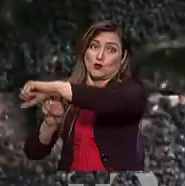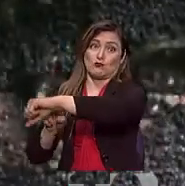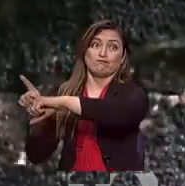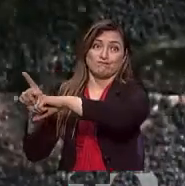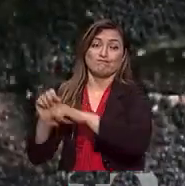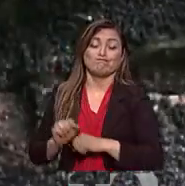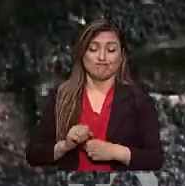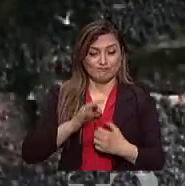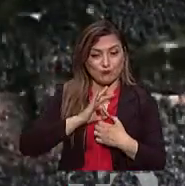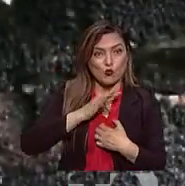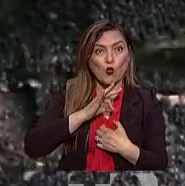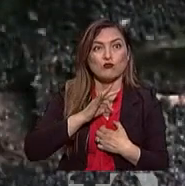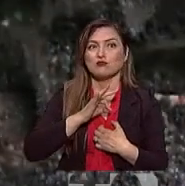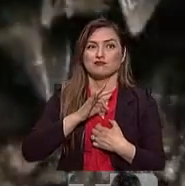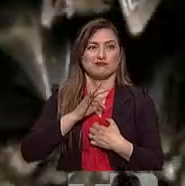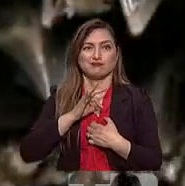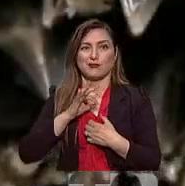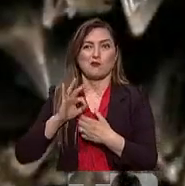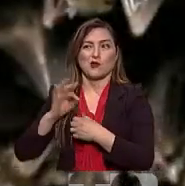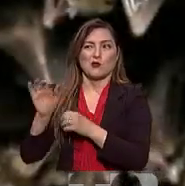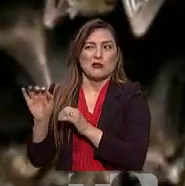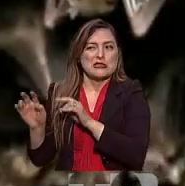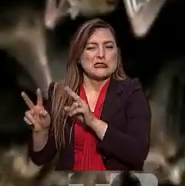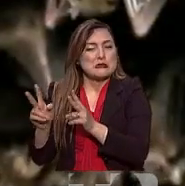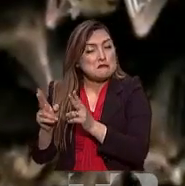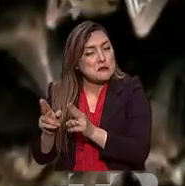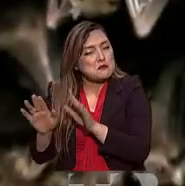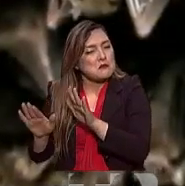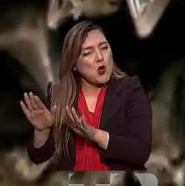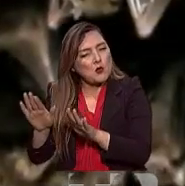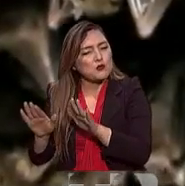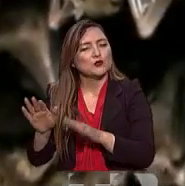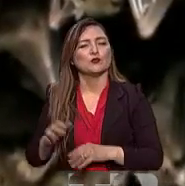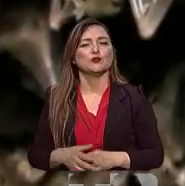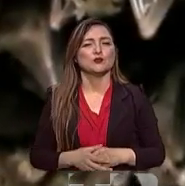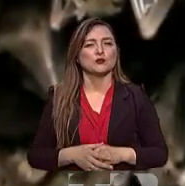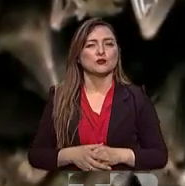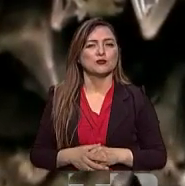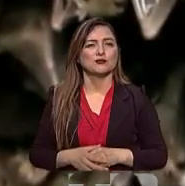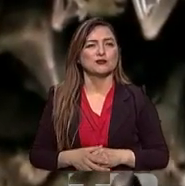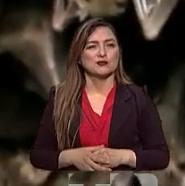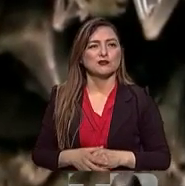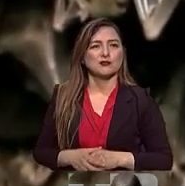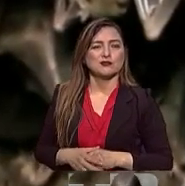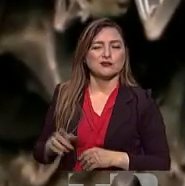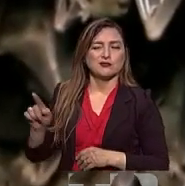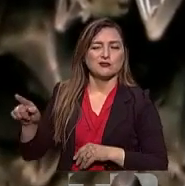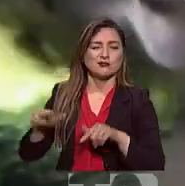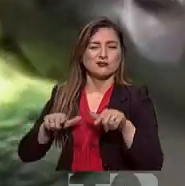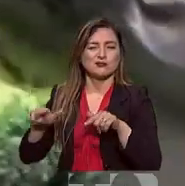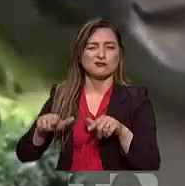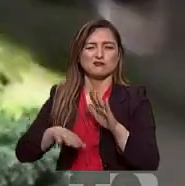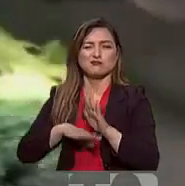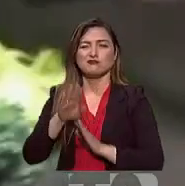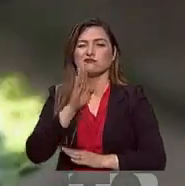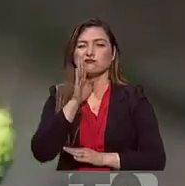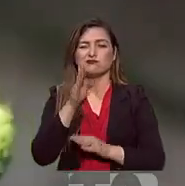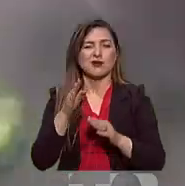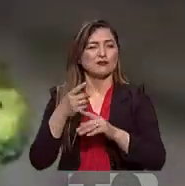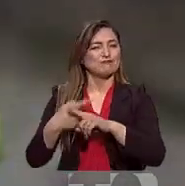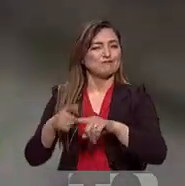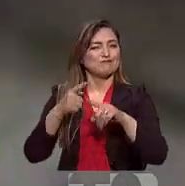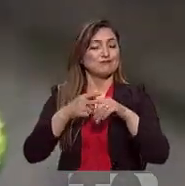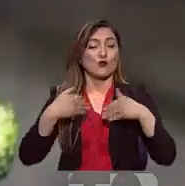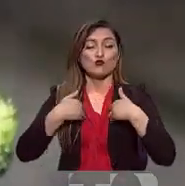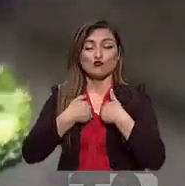que ya no sea un coronavirus, sino sea uno de estos virus muy parecidos. Obviamente, este sudeste asiático es un punto caliente de diversidad para